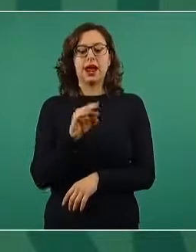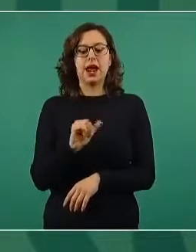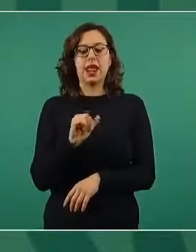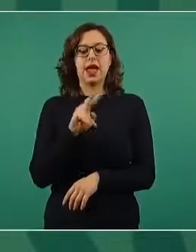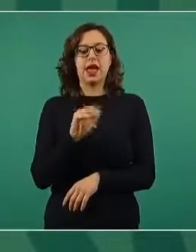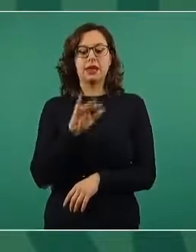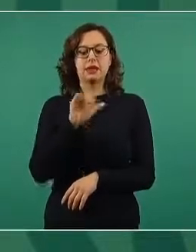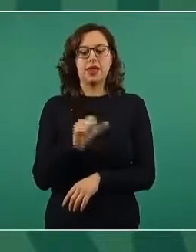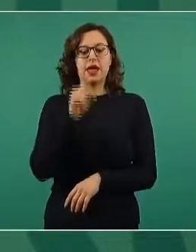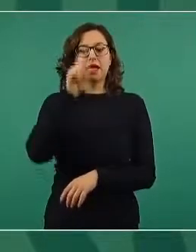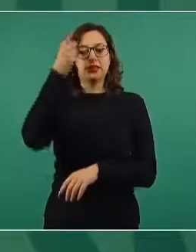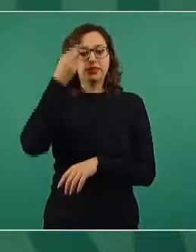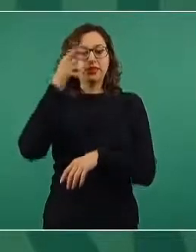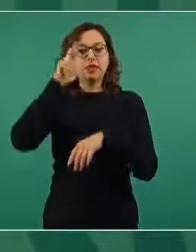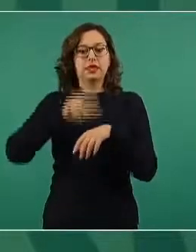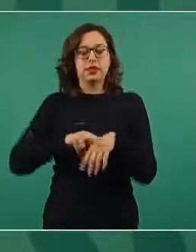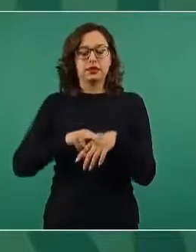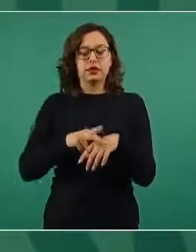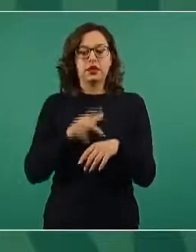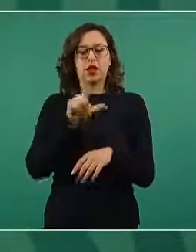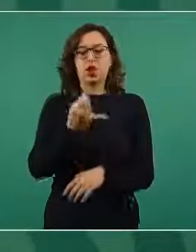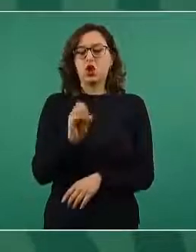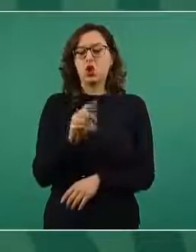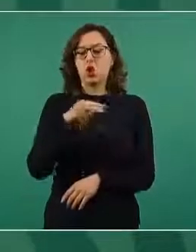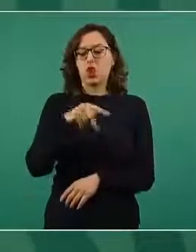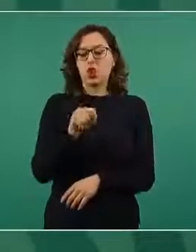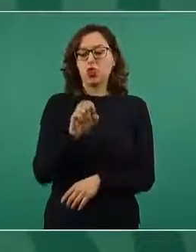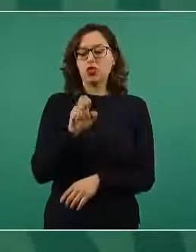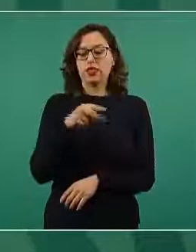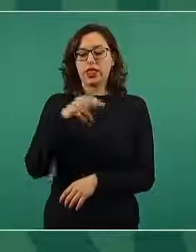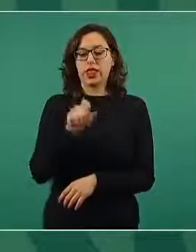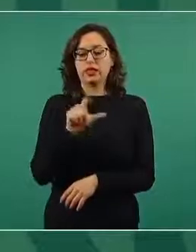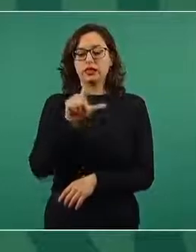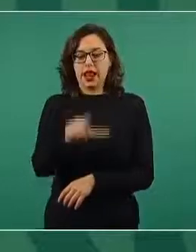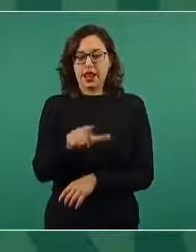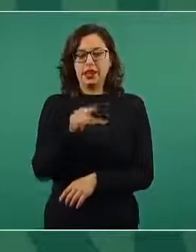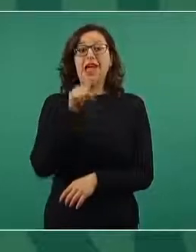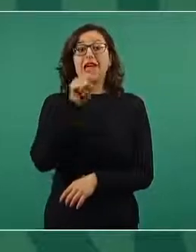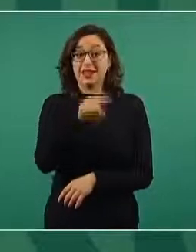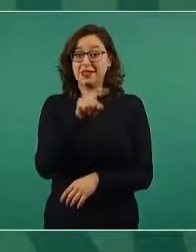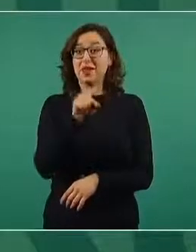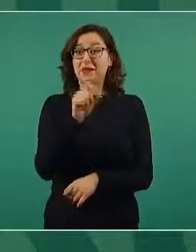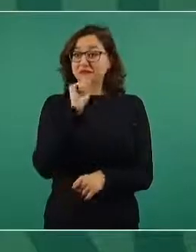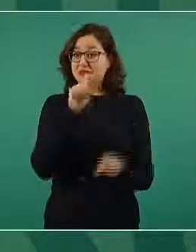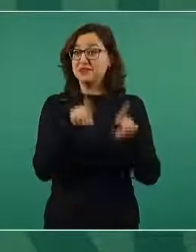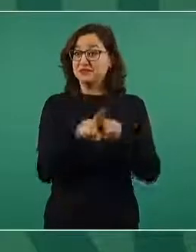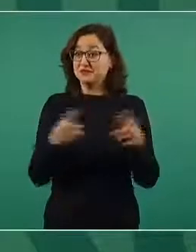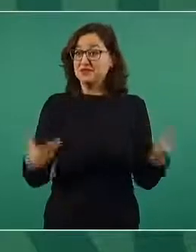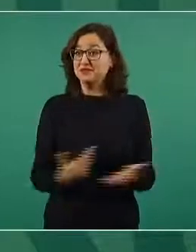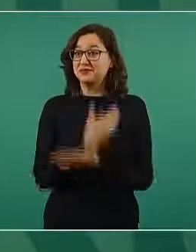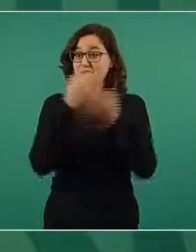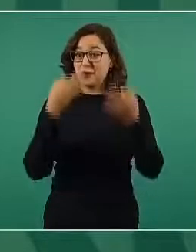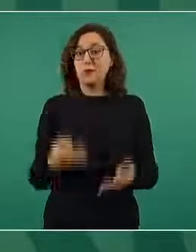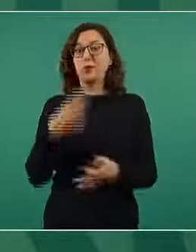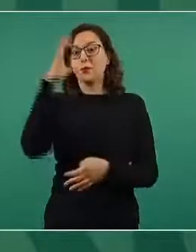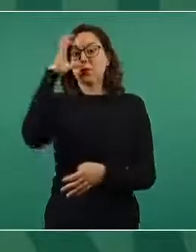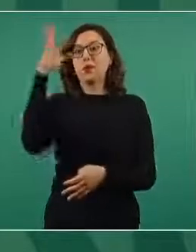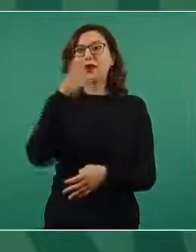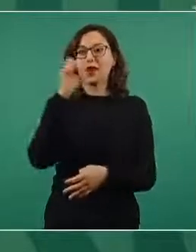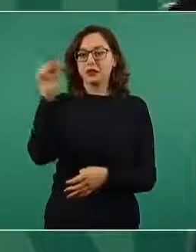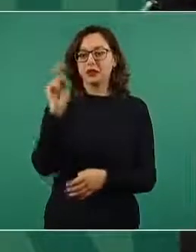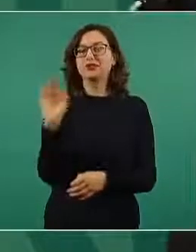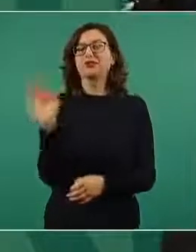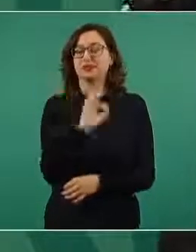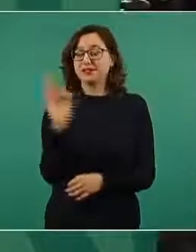directora de la Lotería Nacional, que es de Morelos, que seguramente ellos la